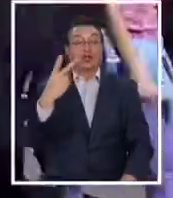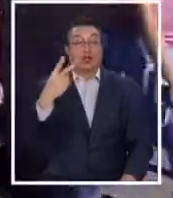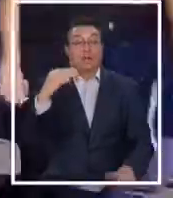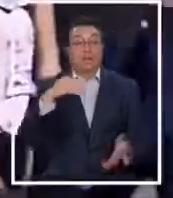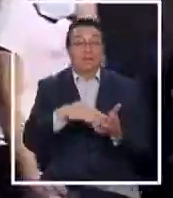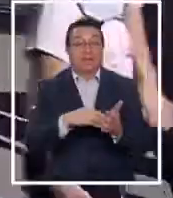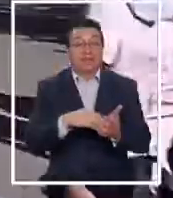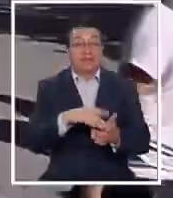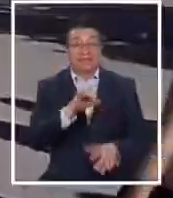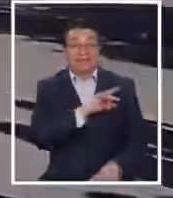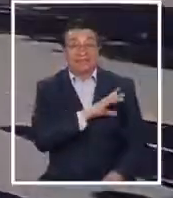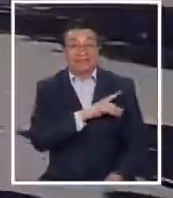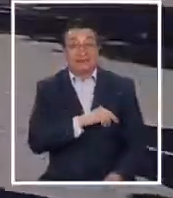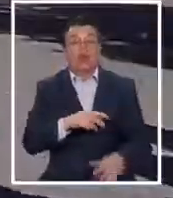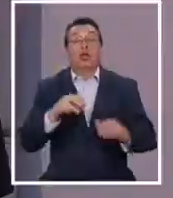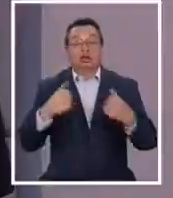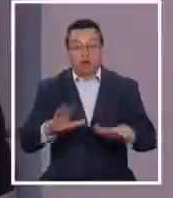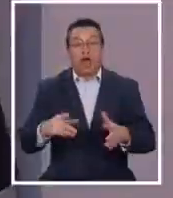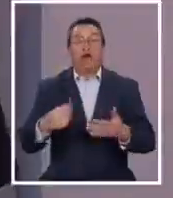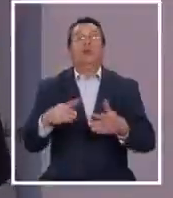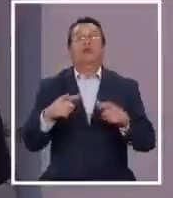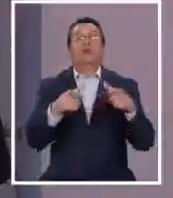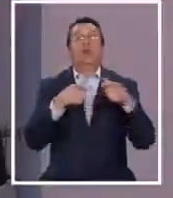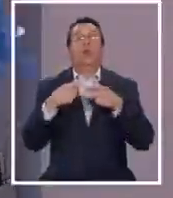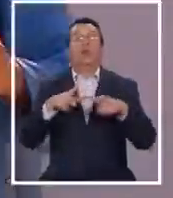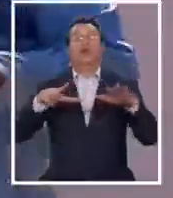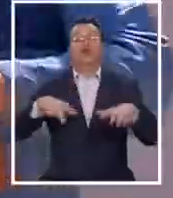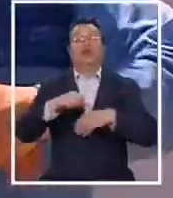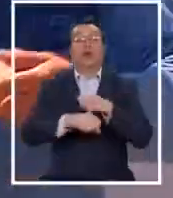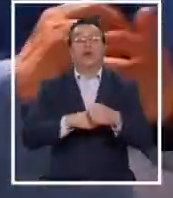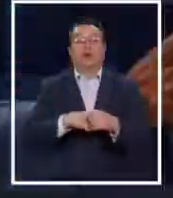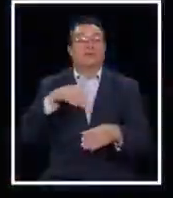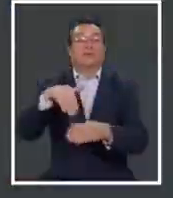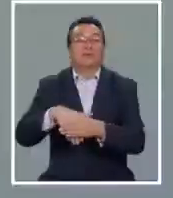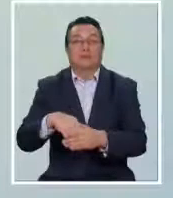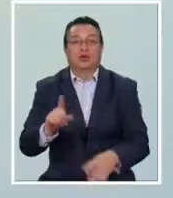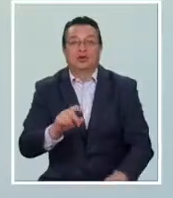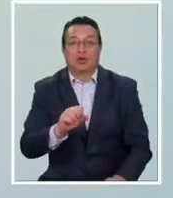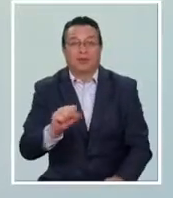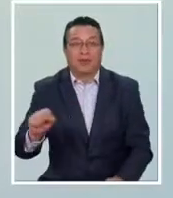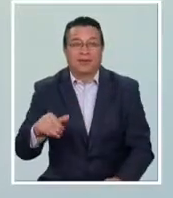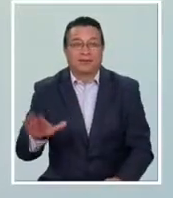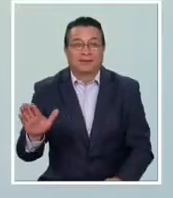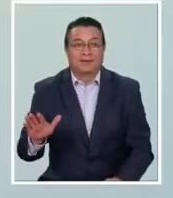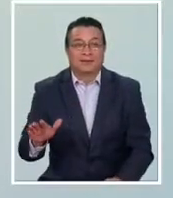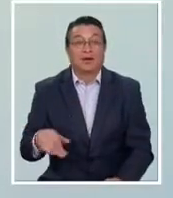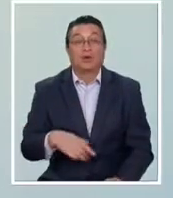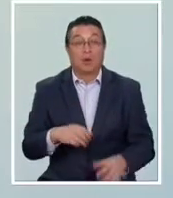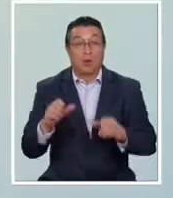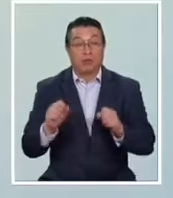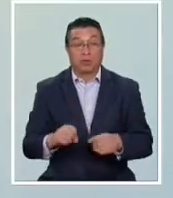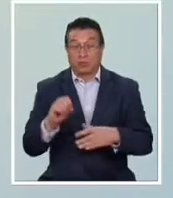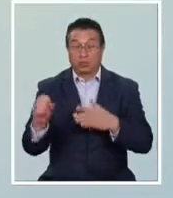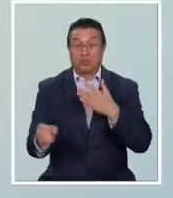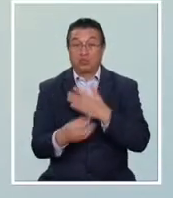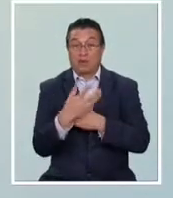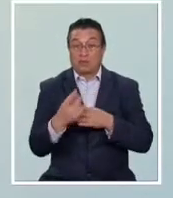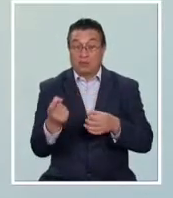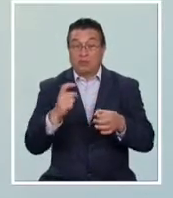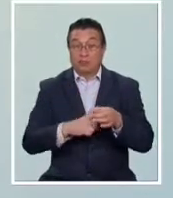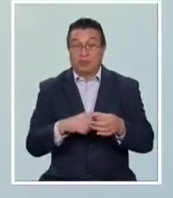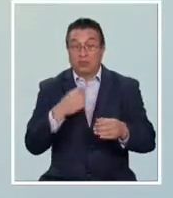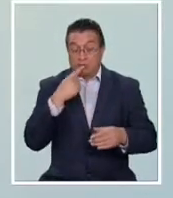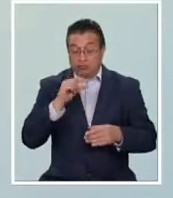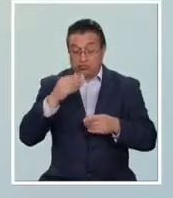chilenos y chilenas cumplen 18 años, pero no podrán sufragar. No podríamos hacer un nuevo padrón en un plazo tan